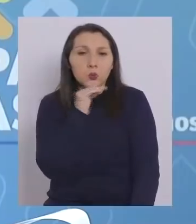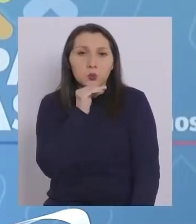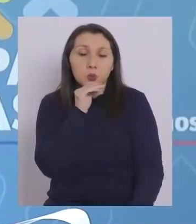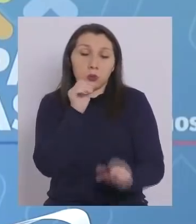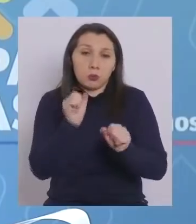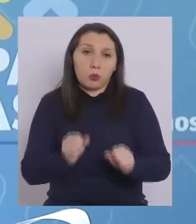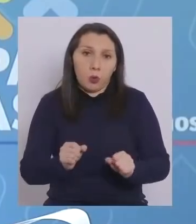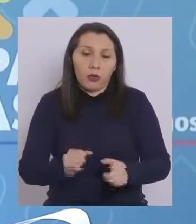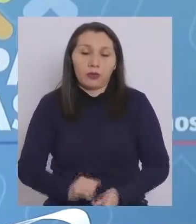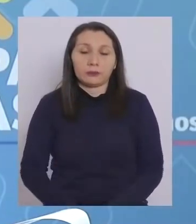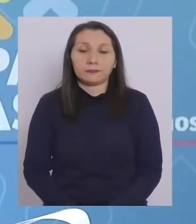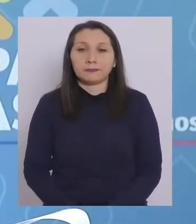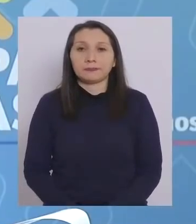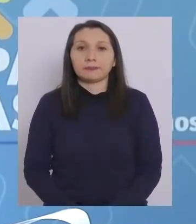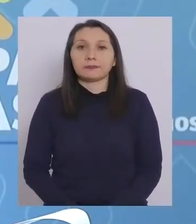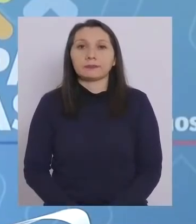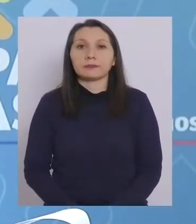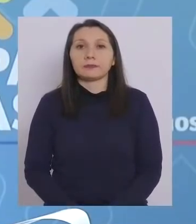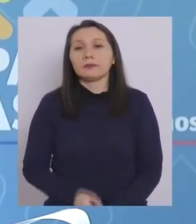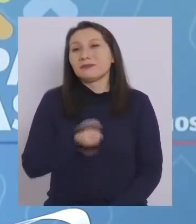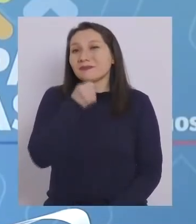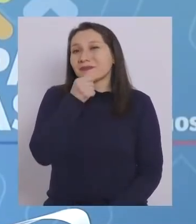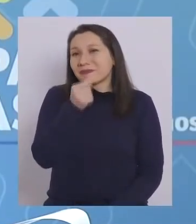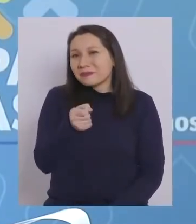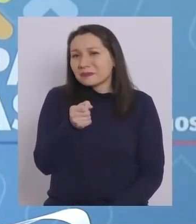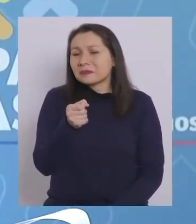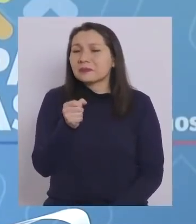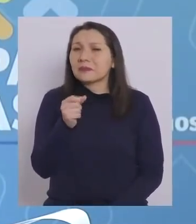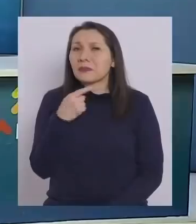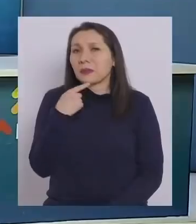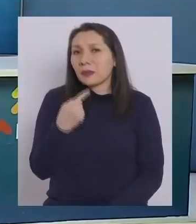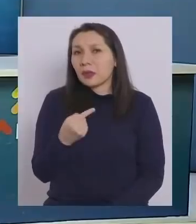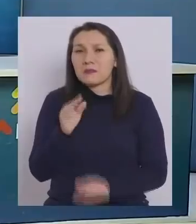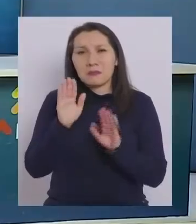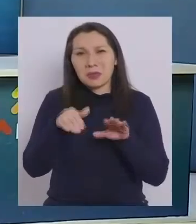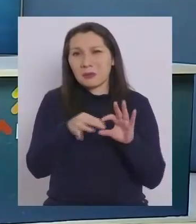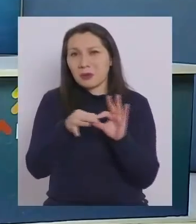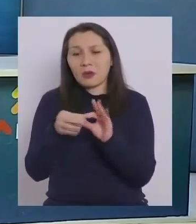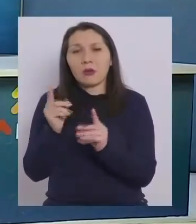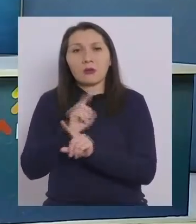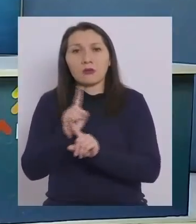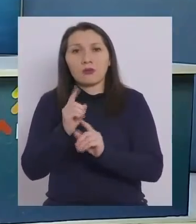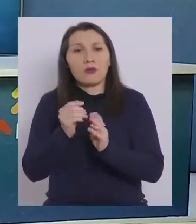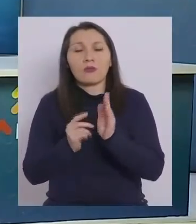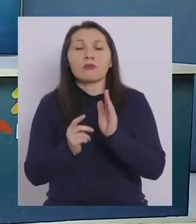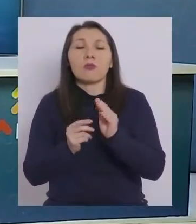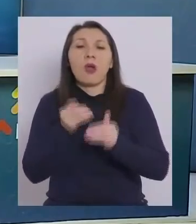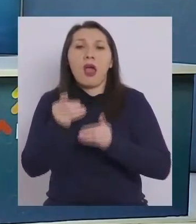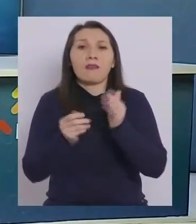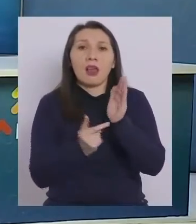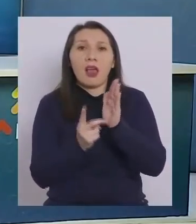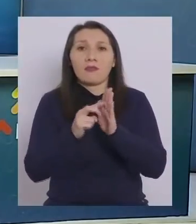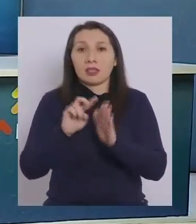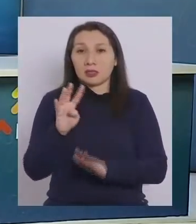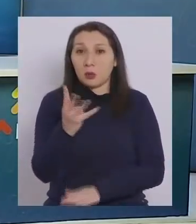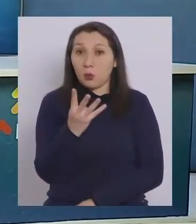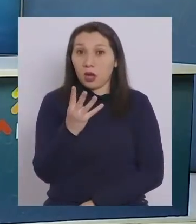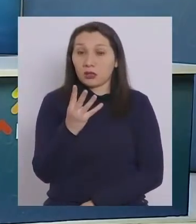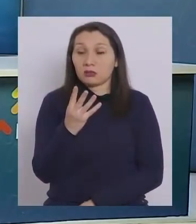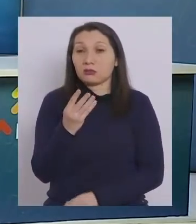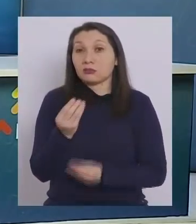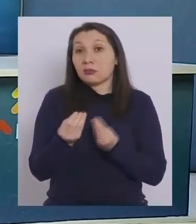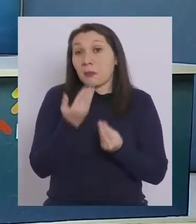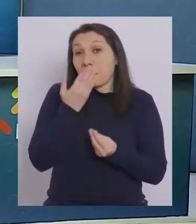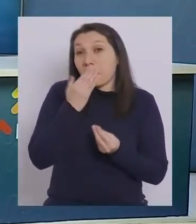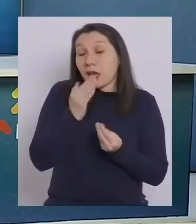brevedad posible. Eso es la misma razón, ministro, de por qué no se avanza tampoco a fase 4. Y en el mejor